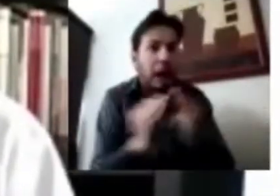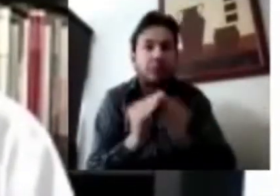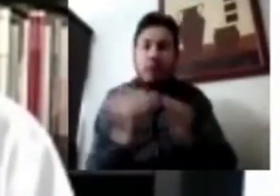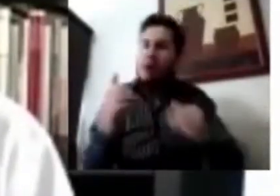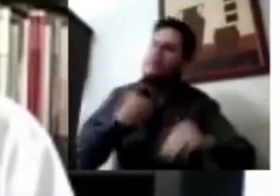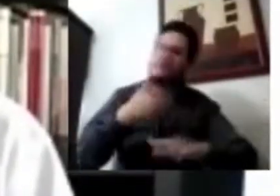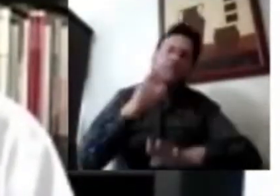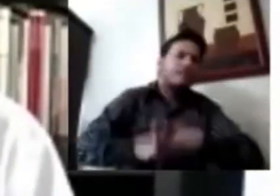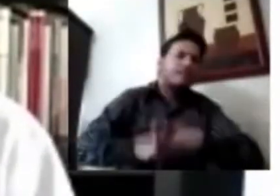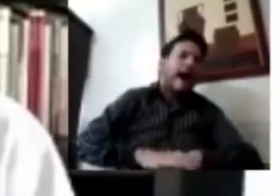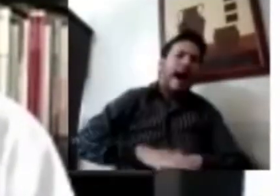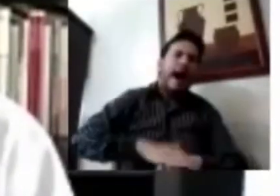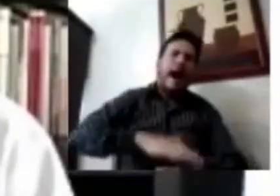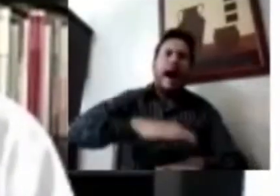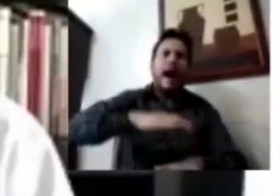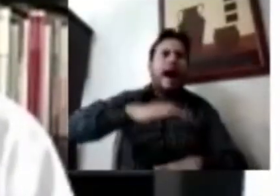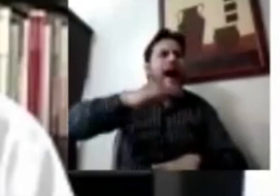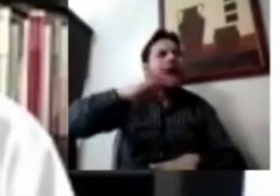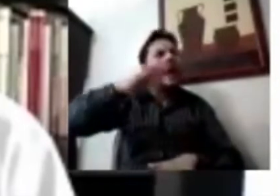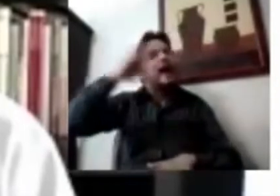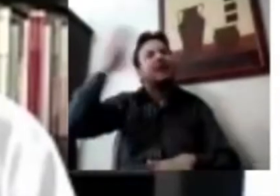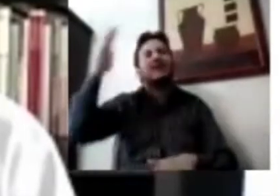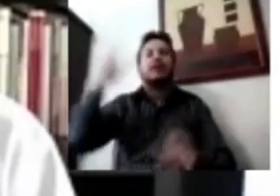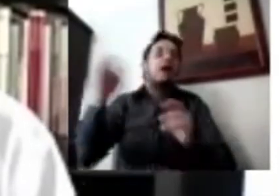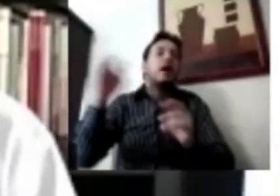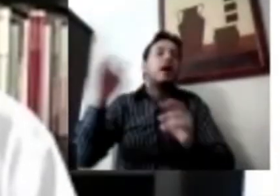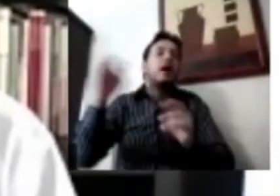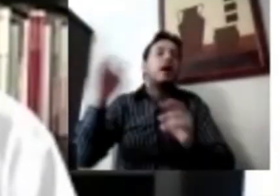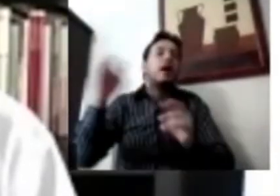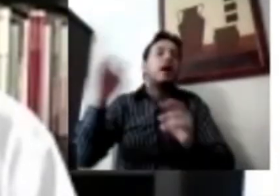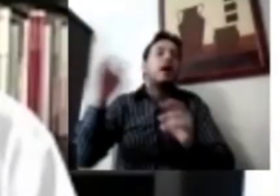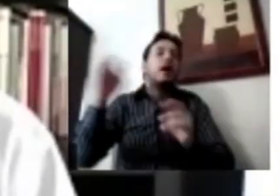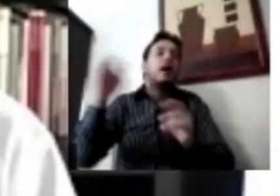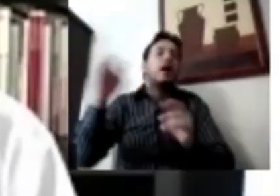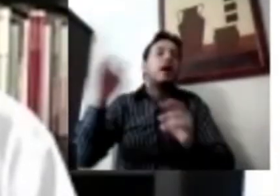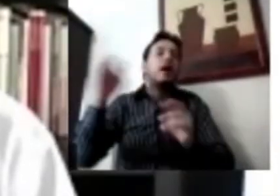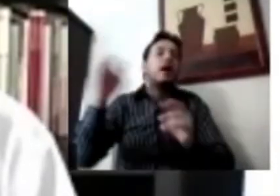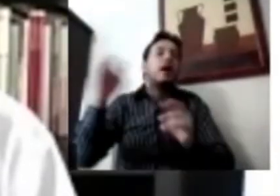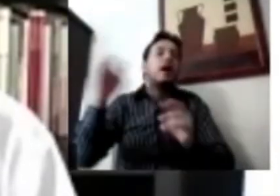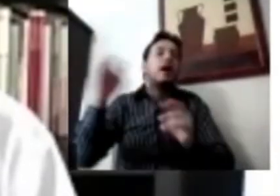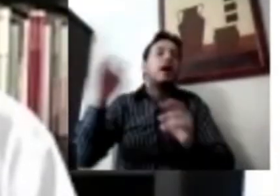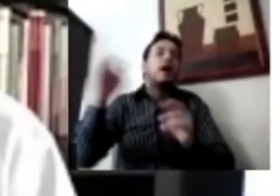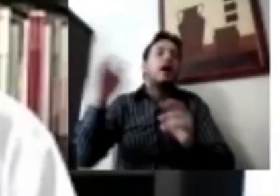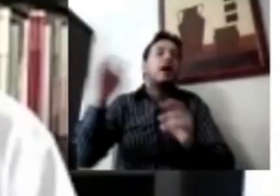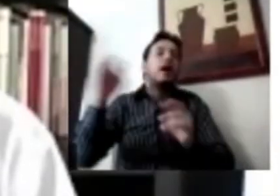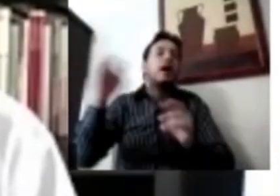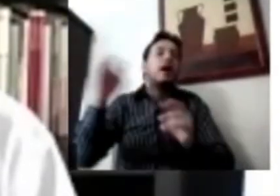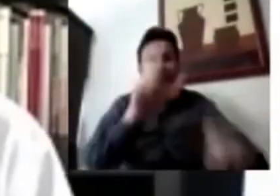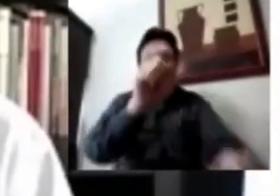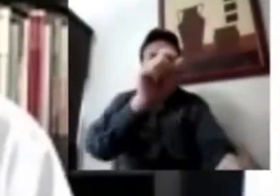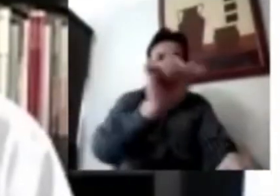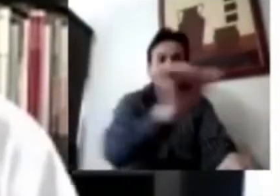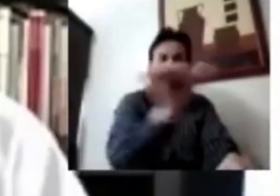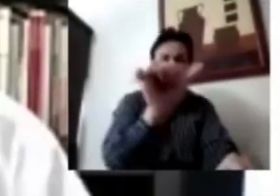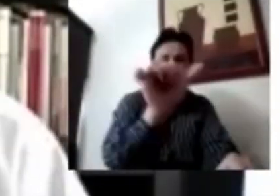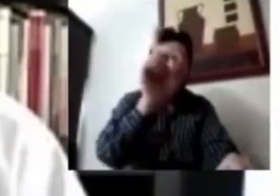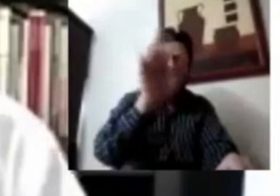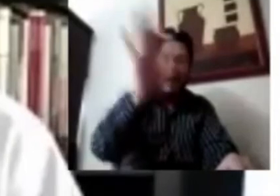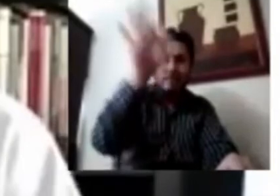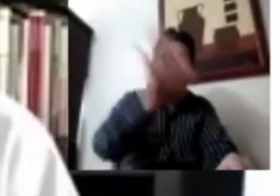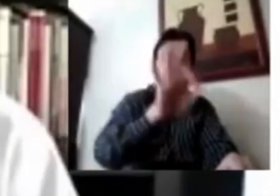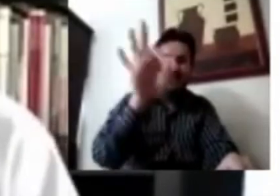sido muy extendido, no absoluto. Tenemos porcentajes que varían entre 20 y 30 por ciento de la población,